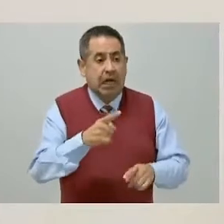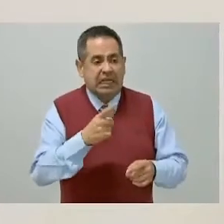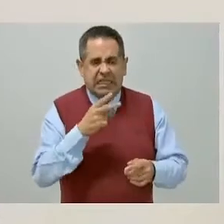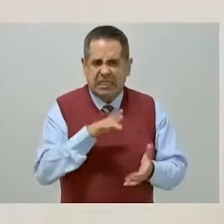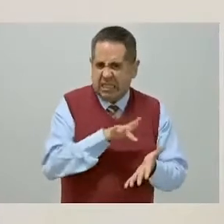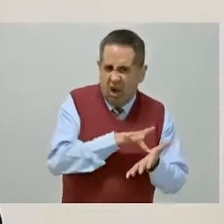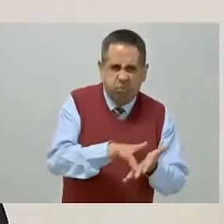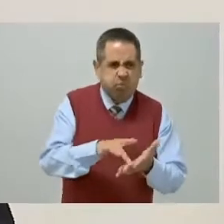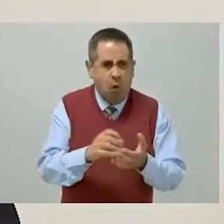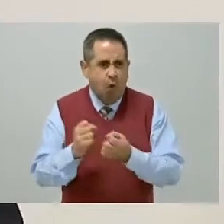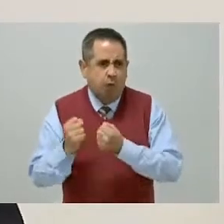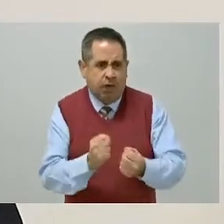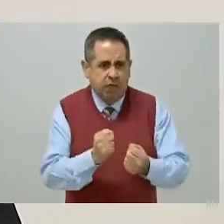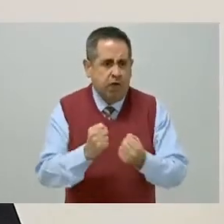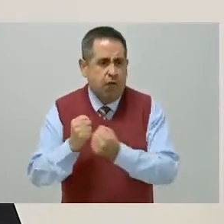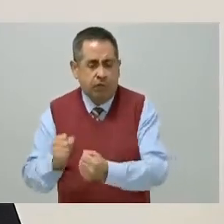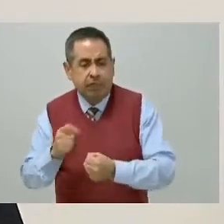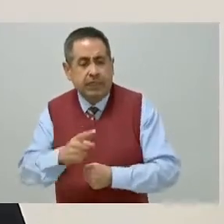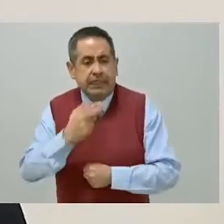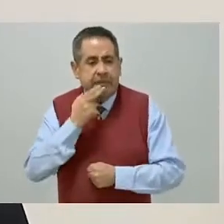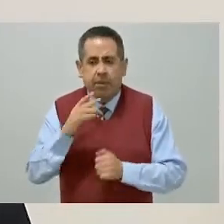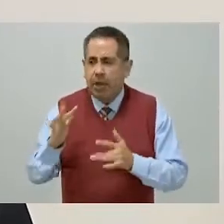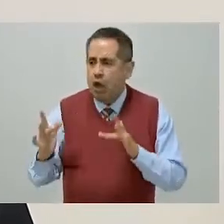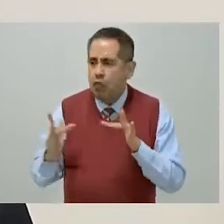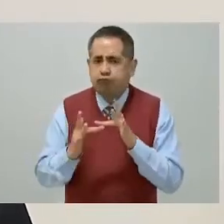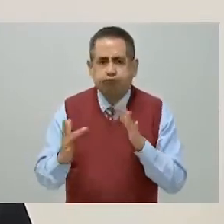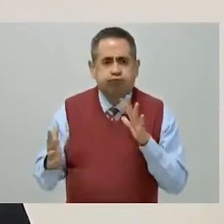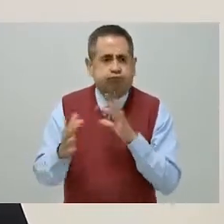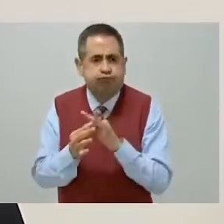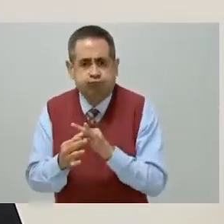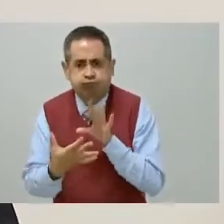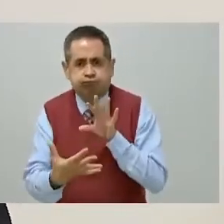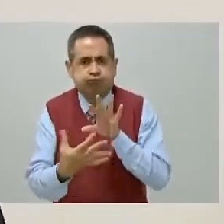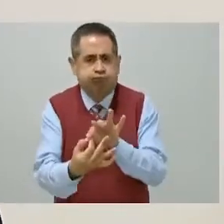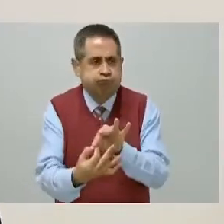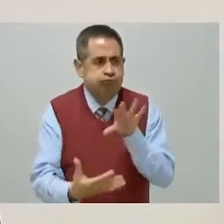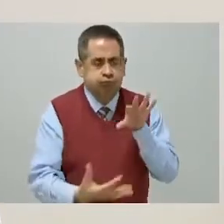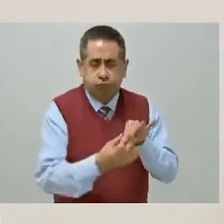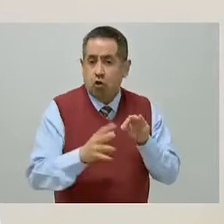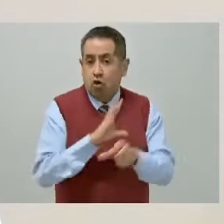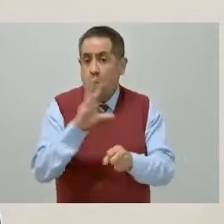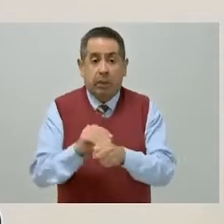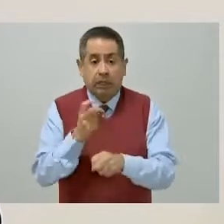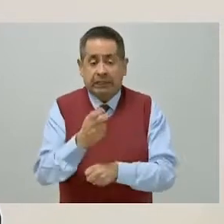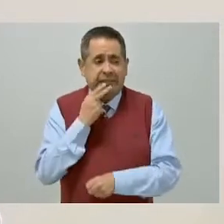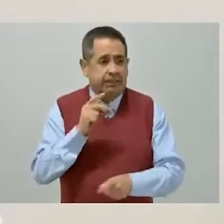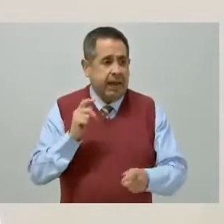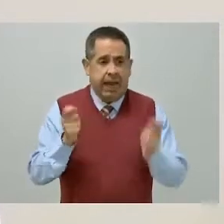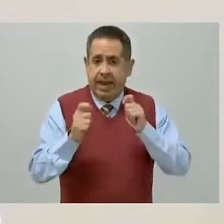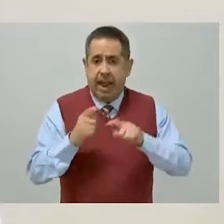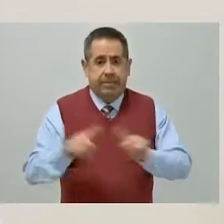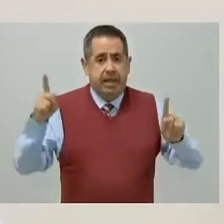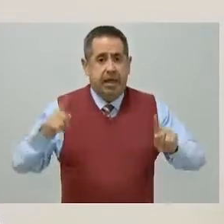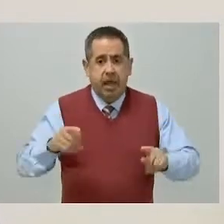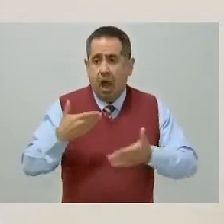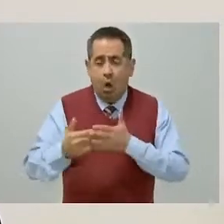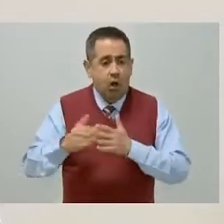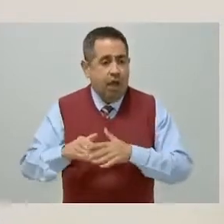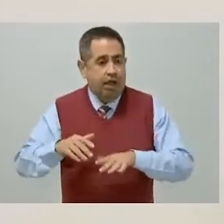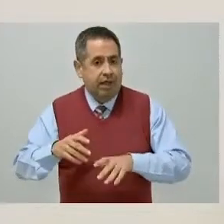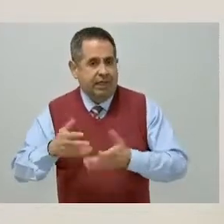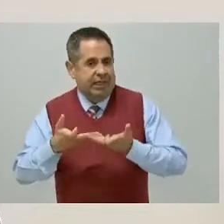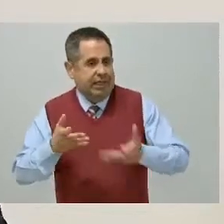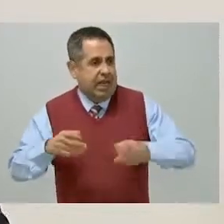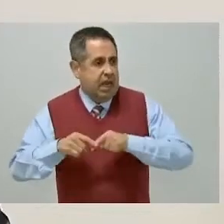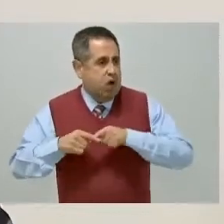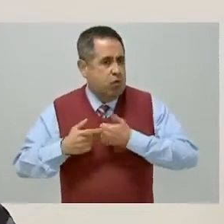de un sistema de conectividad integral que transformará por completo la comunicación terrestre